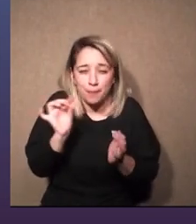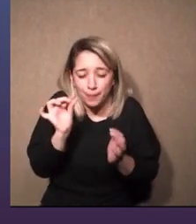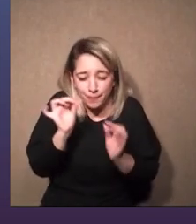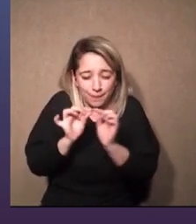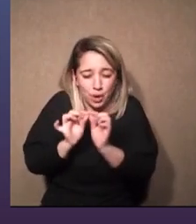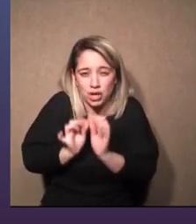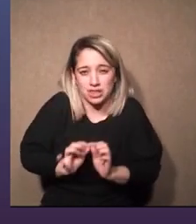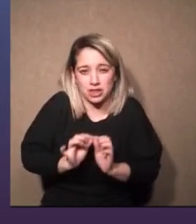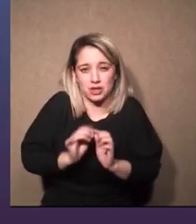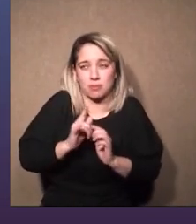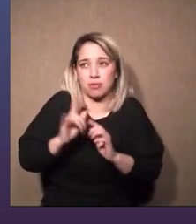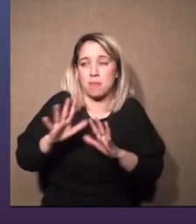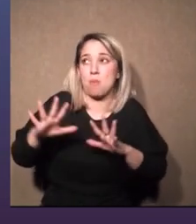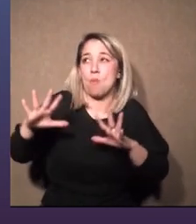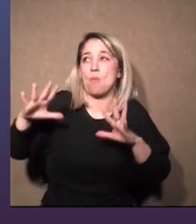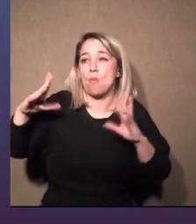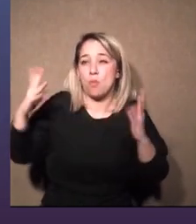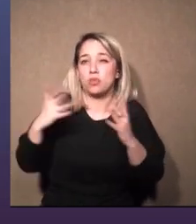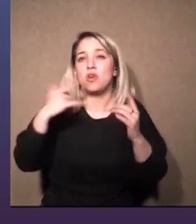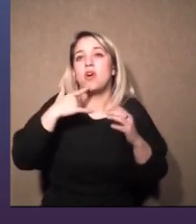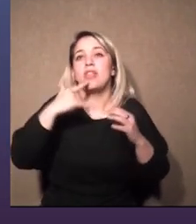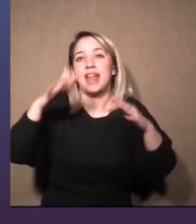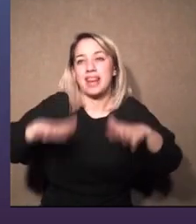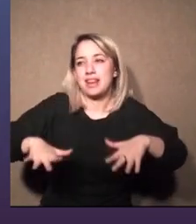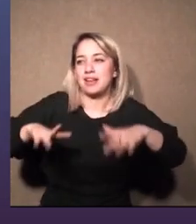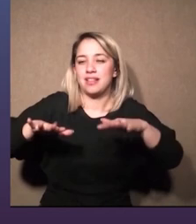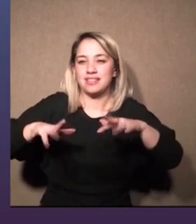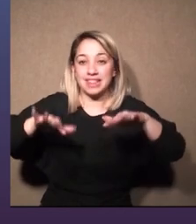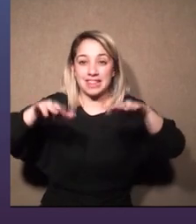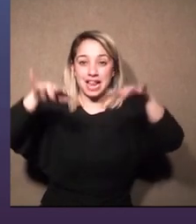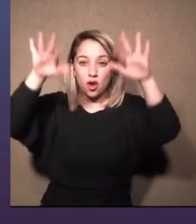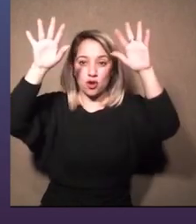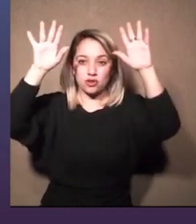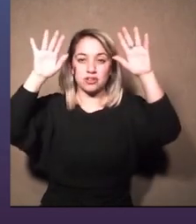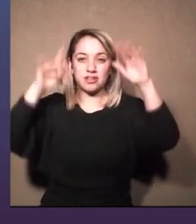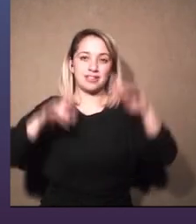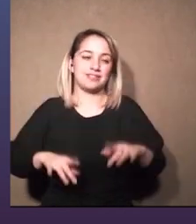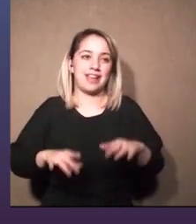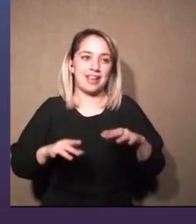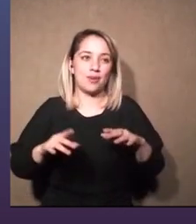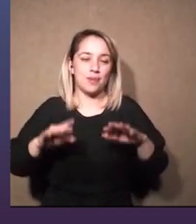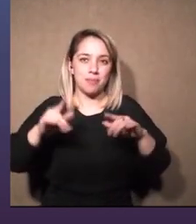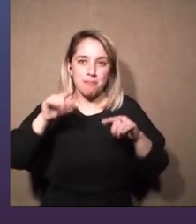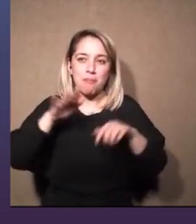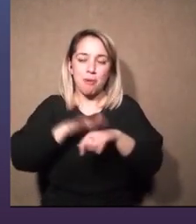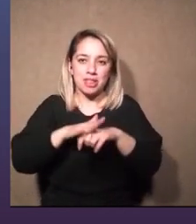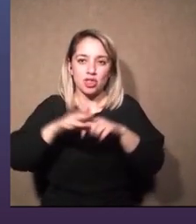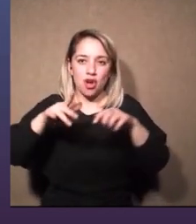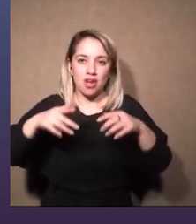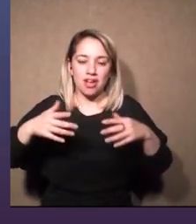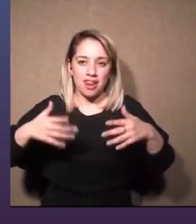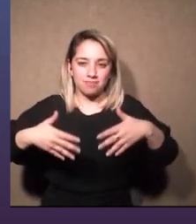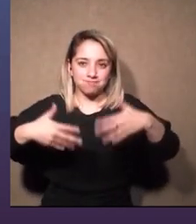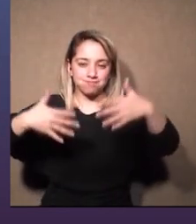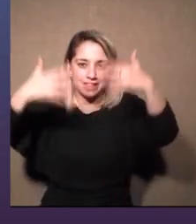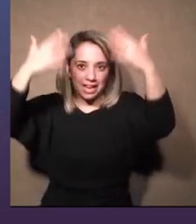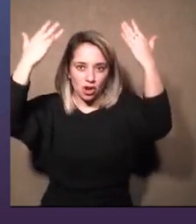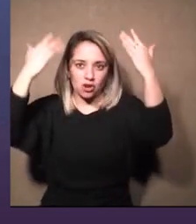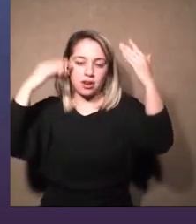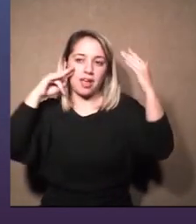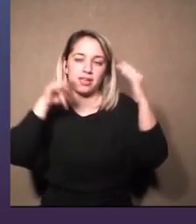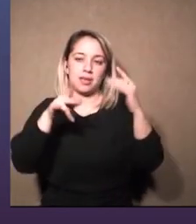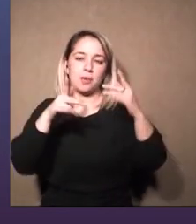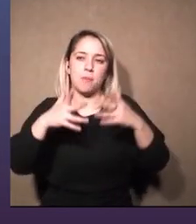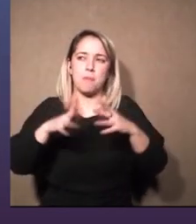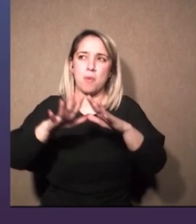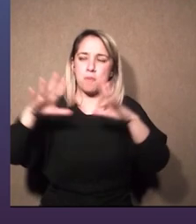hay macrocosmos que hay cuando se levanta el telón que estamos para que eso suceda porque también